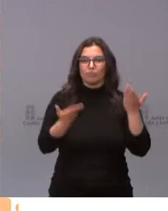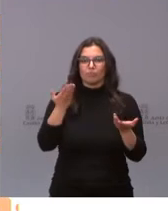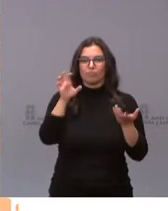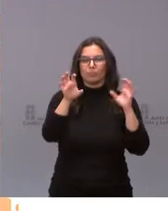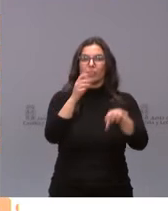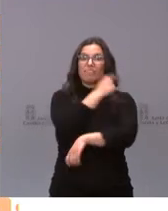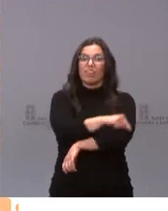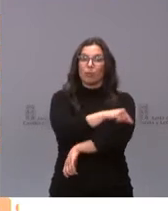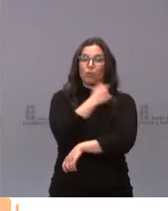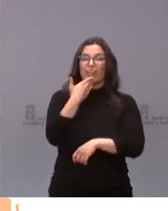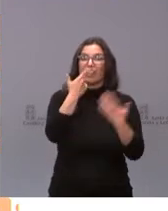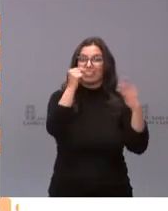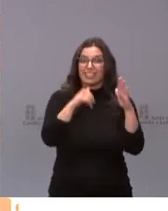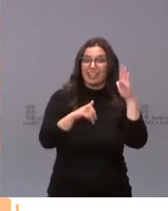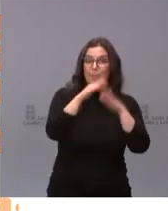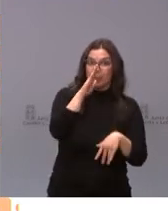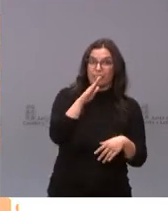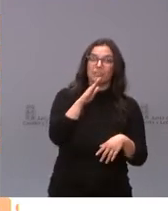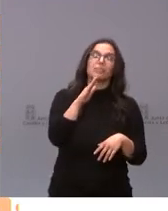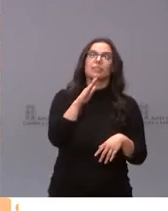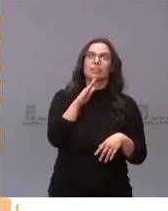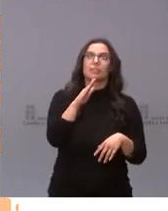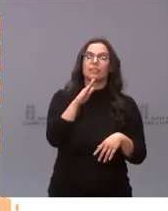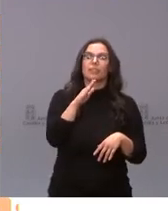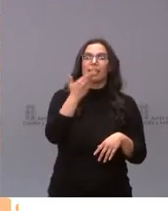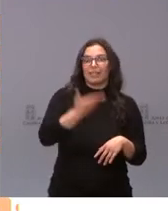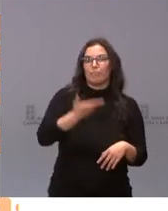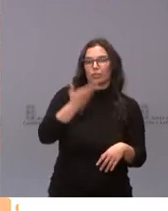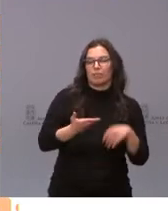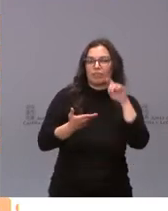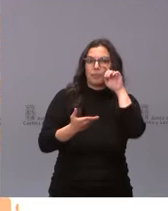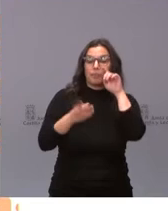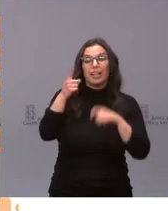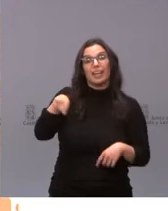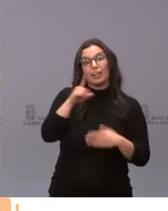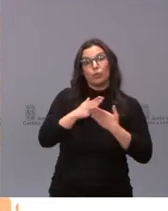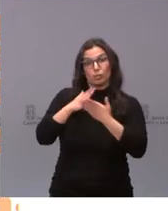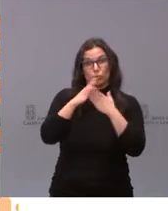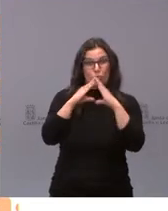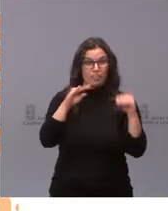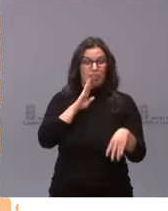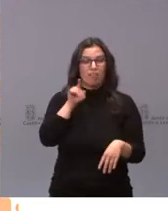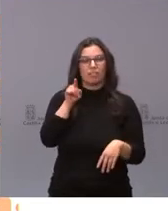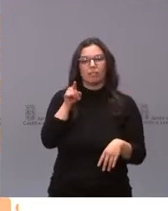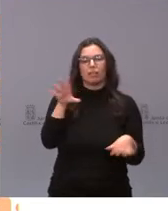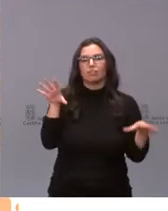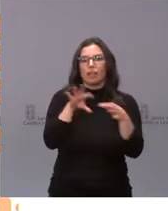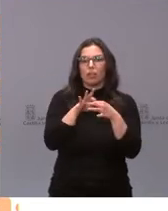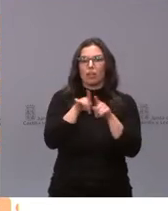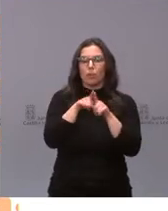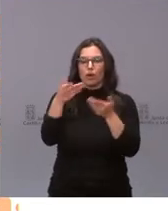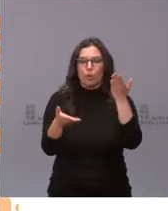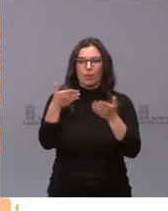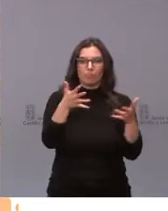la población mayor de 60 años según las incidencias. Ellos en este estudio relacionan beneficios y